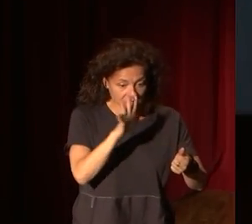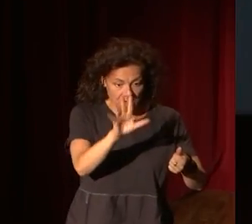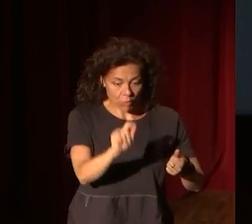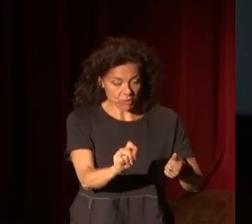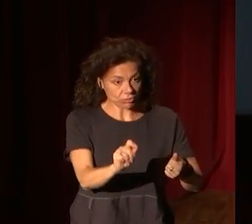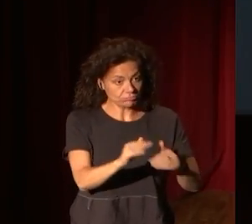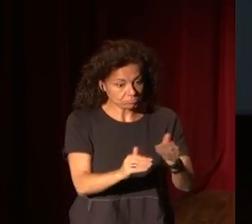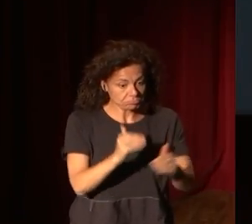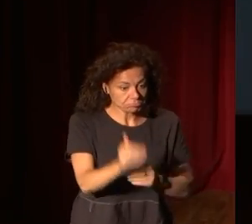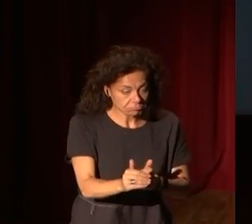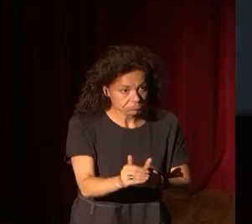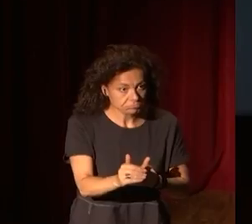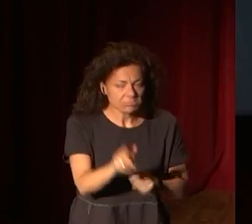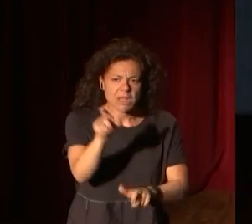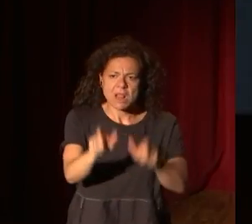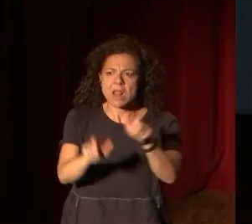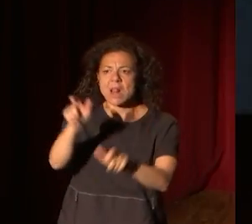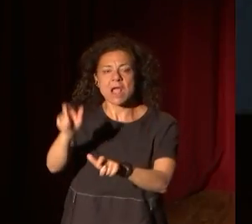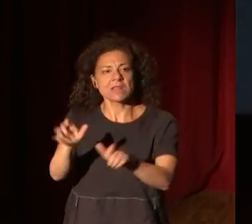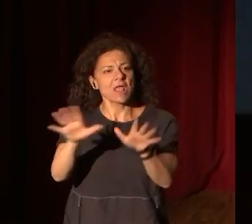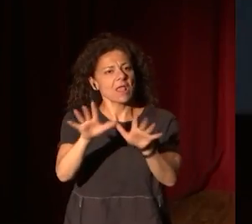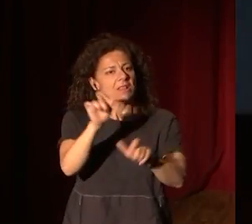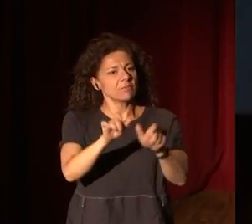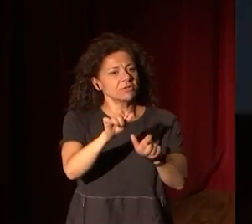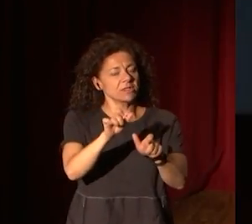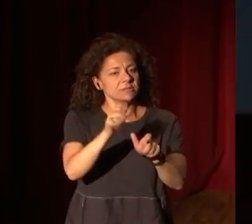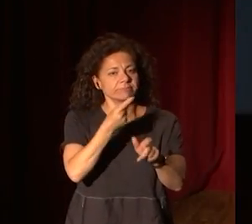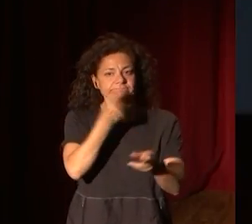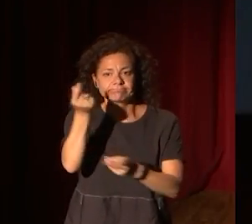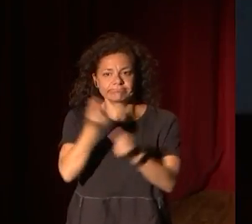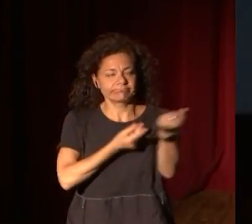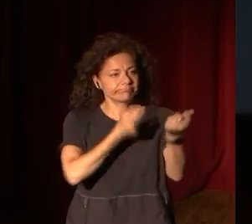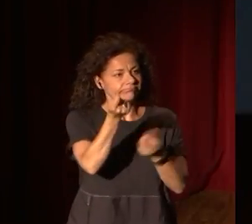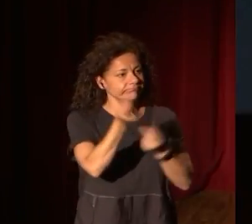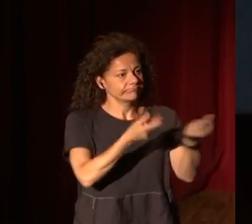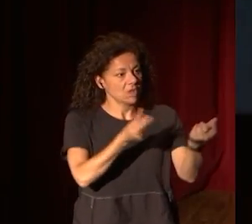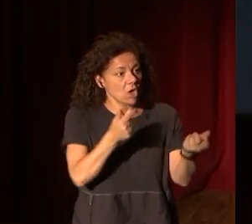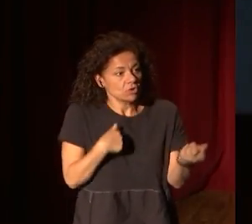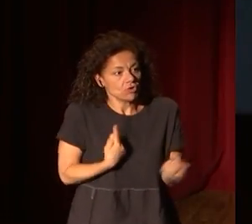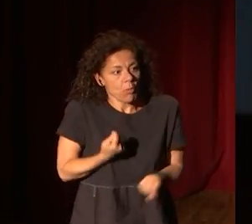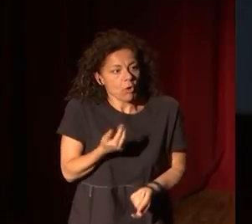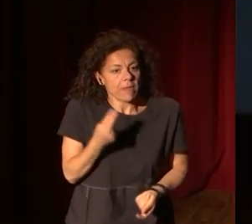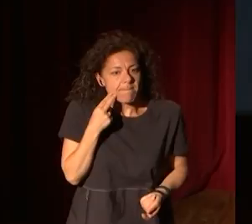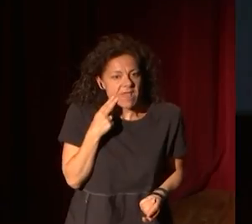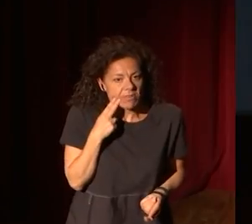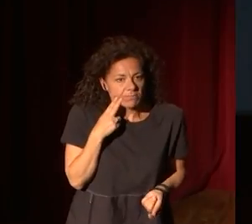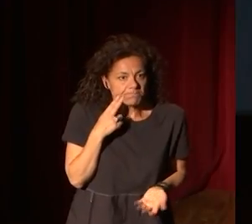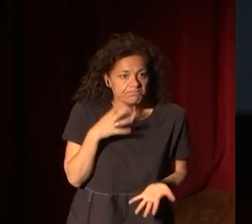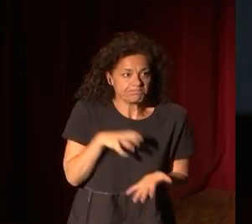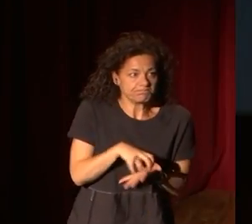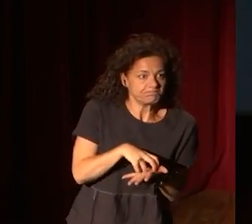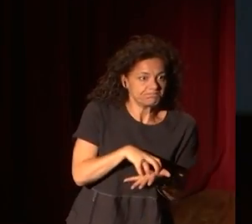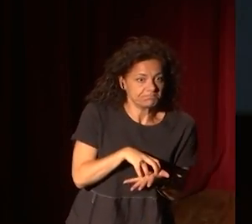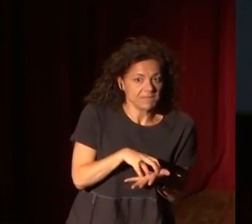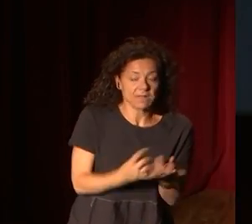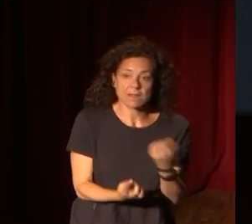el público, diez personas se levantaron y se fueron. Entonces, tengo como ese miedo, ese temor, ese temblor, de